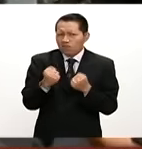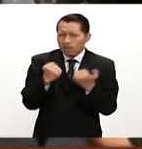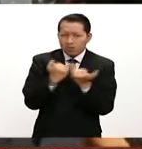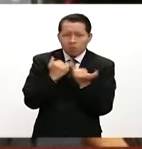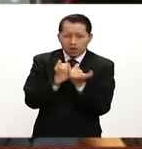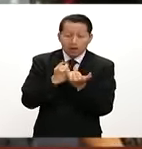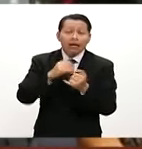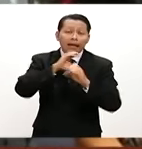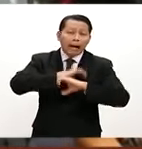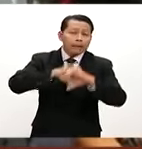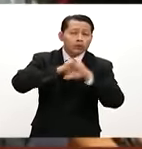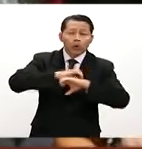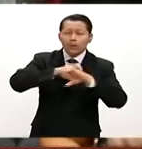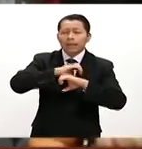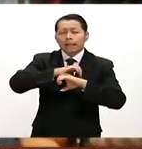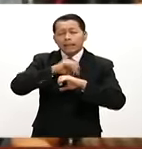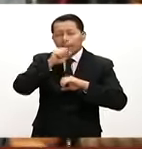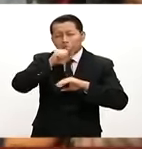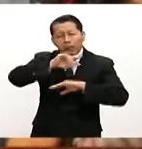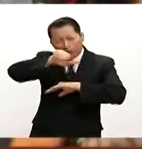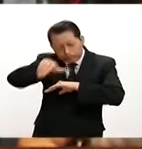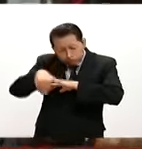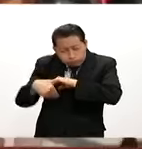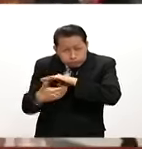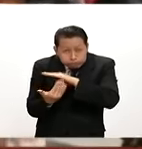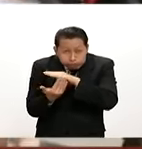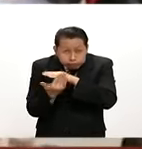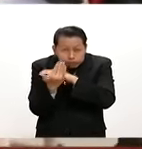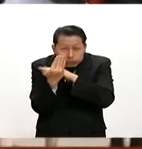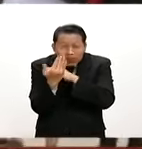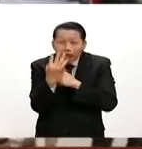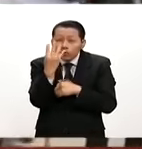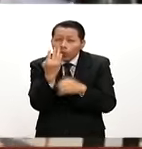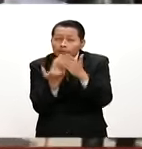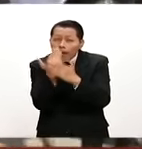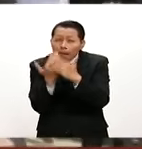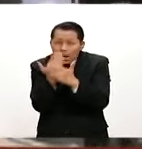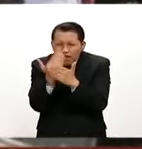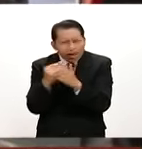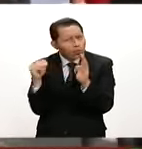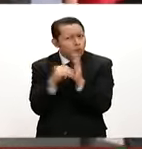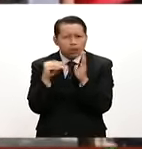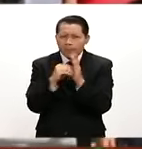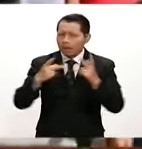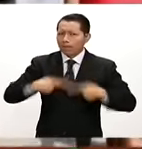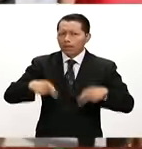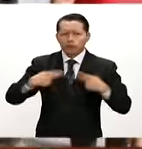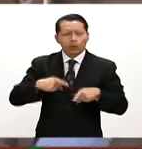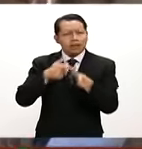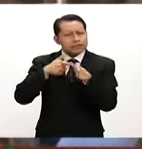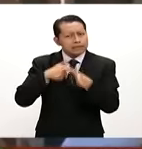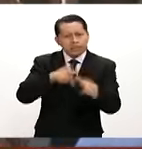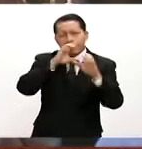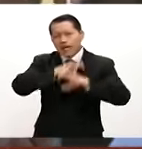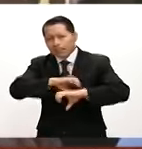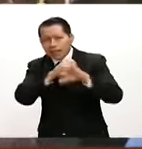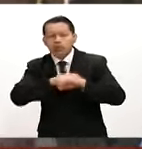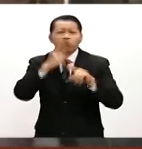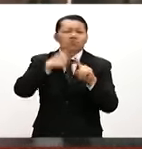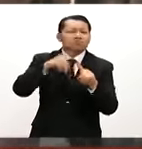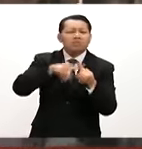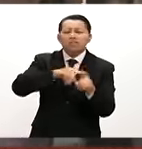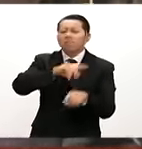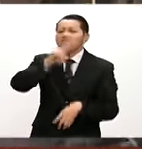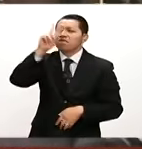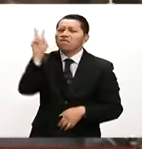después de las cuatro de la mañana y todavía personas aquí, Pati. Entonces, estuvieron muy animados despidiendo a Juan Gabriel. La verdad es que fue un momento muy